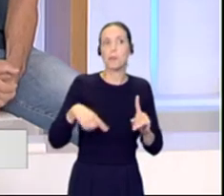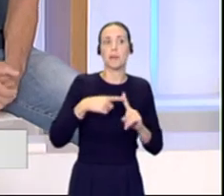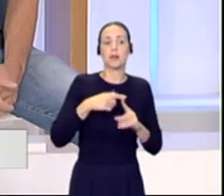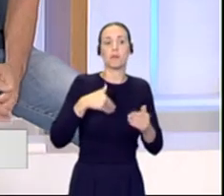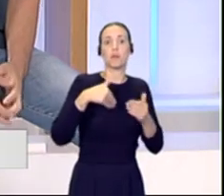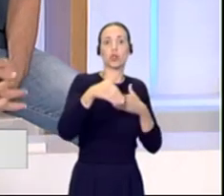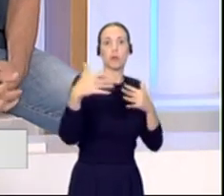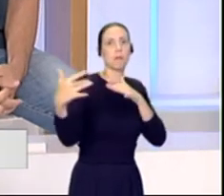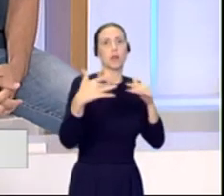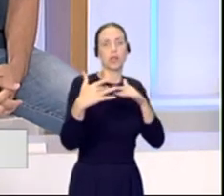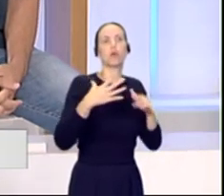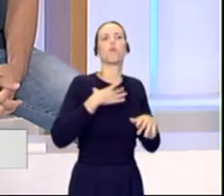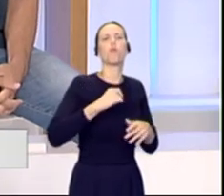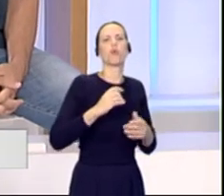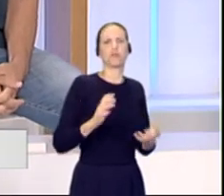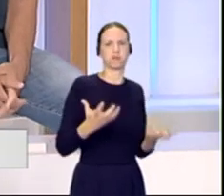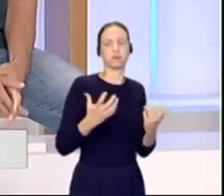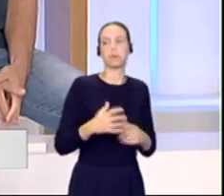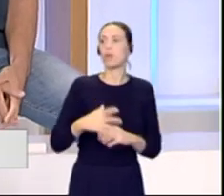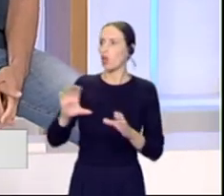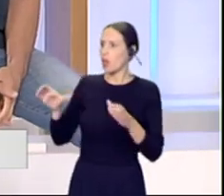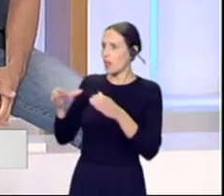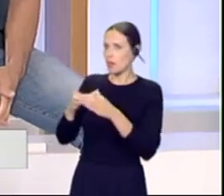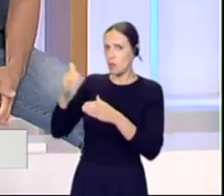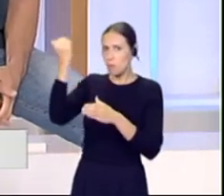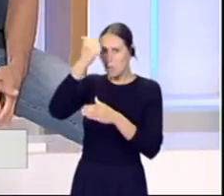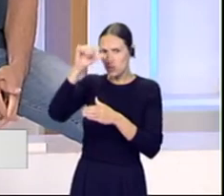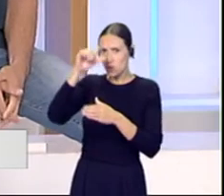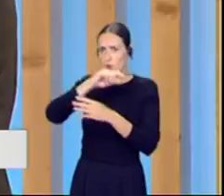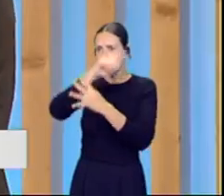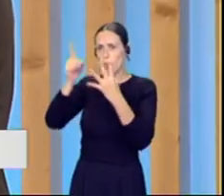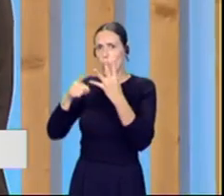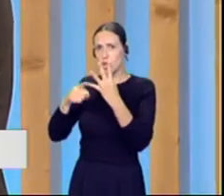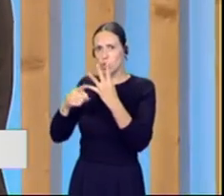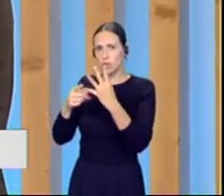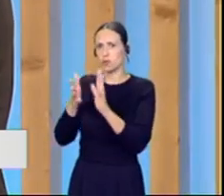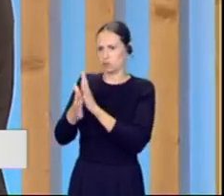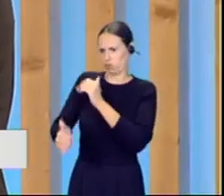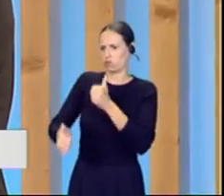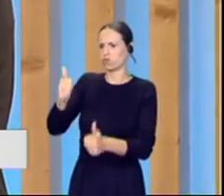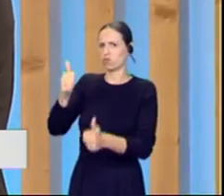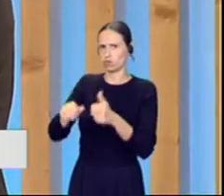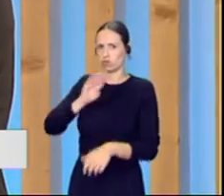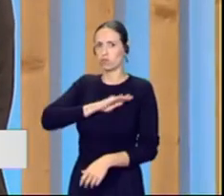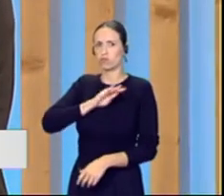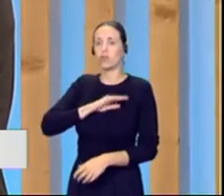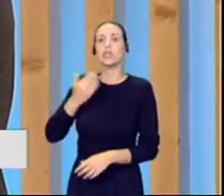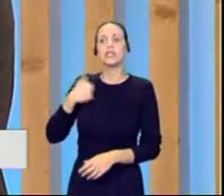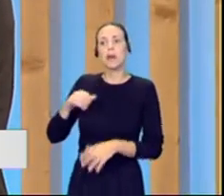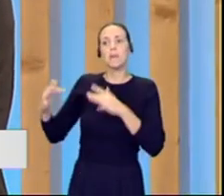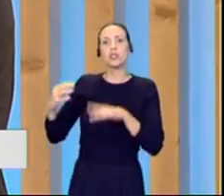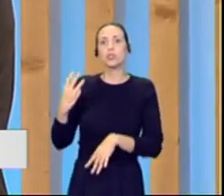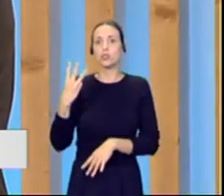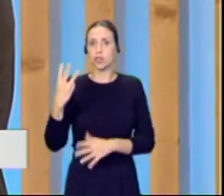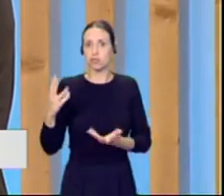dar la altura. Sin embargo, el equipo masculino va en cuarta posición, Está ahí siendo muy competitivo, han ganado ya tres partidos,